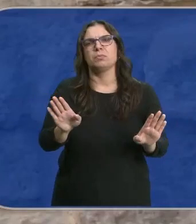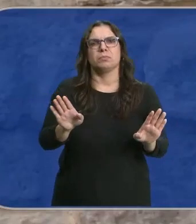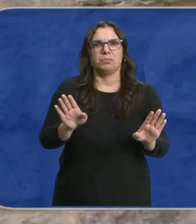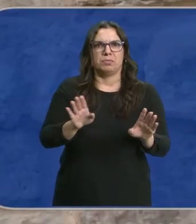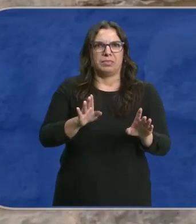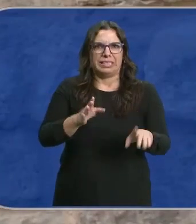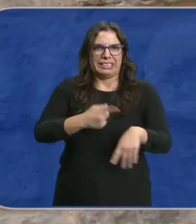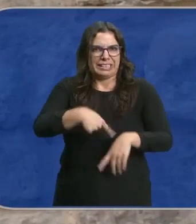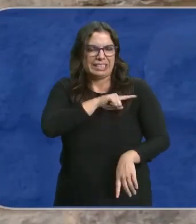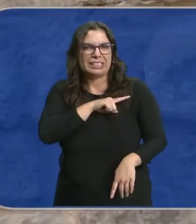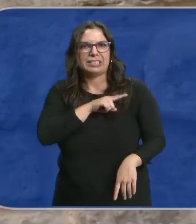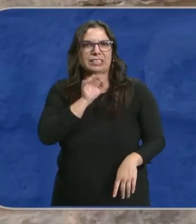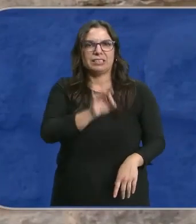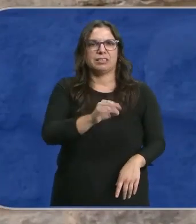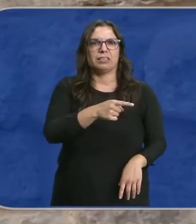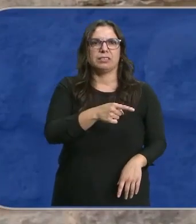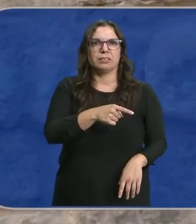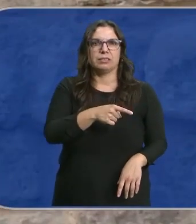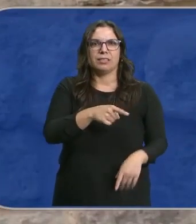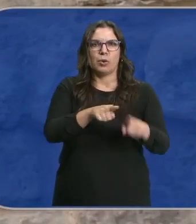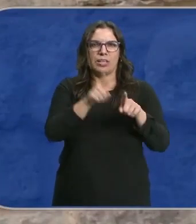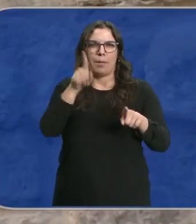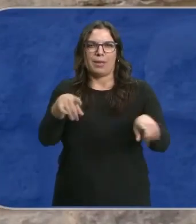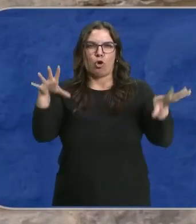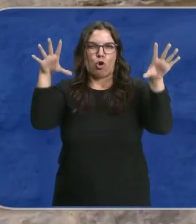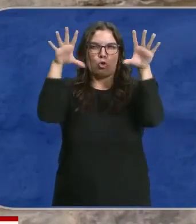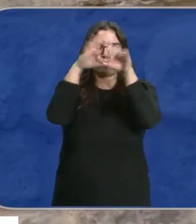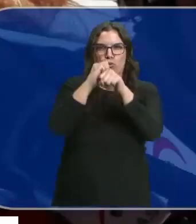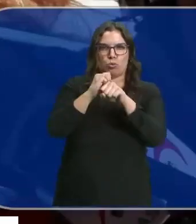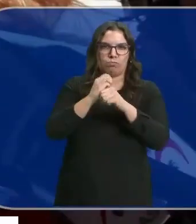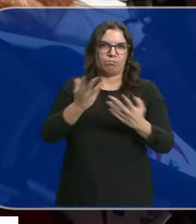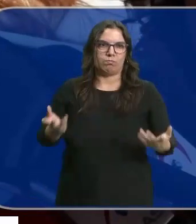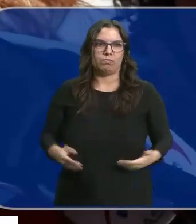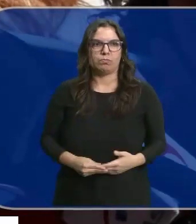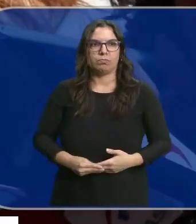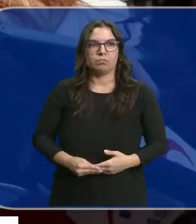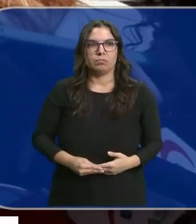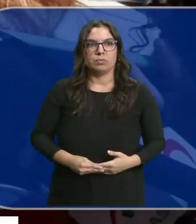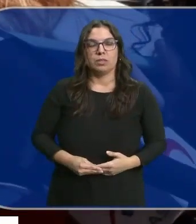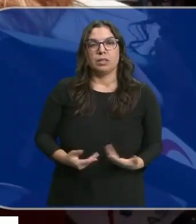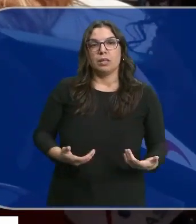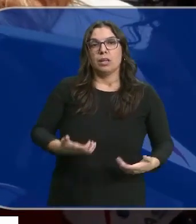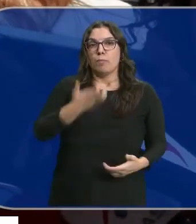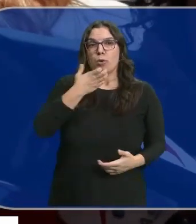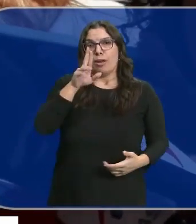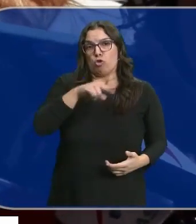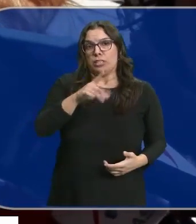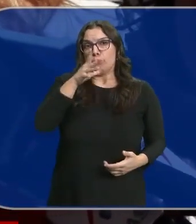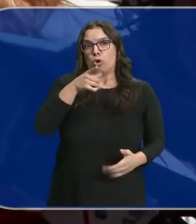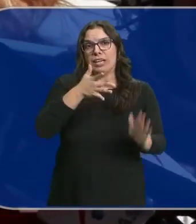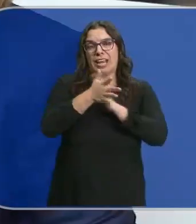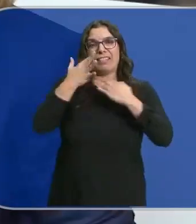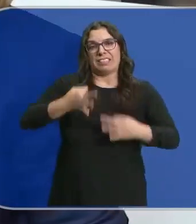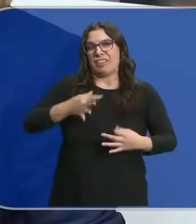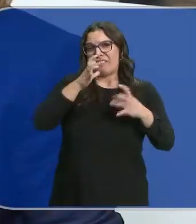mucha hipocresía y mucho oscurantismo a la sociedad española. Me lo tomaría broma si no supusiera una verdadera desgracia